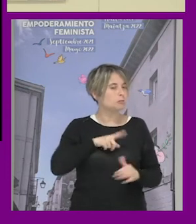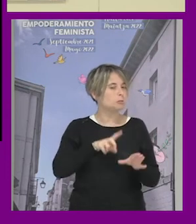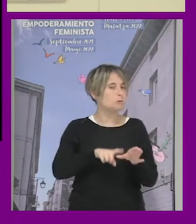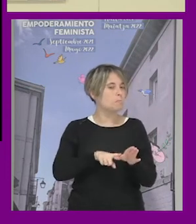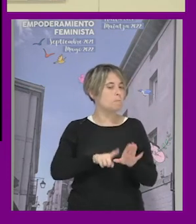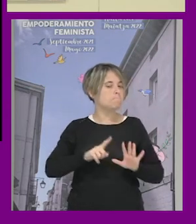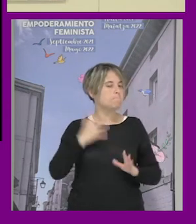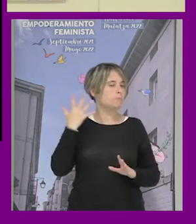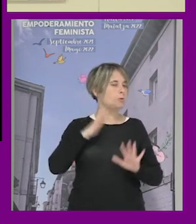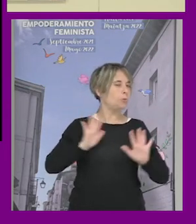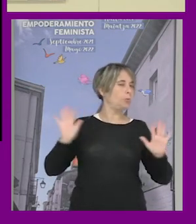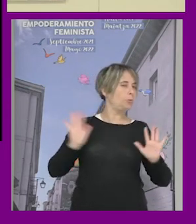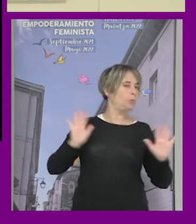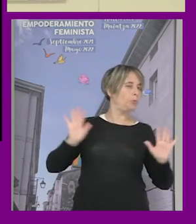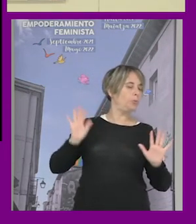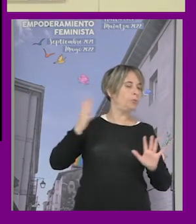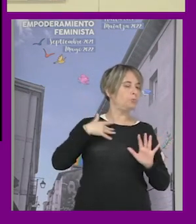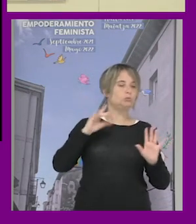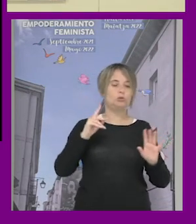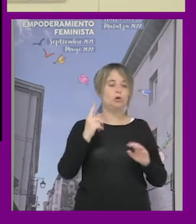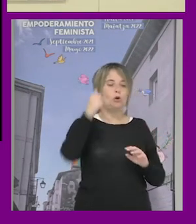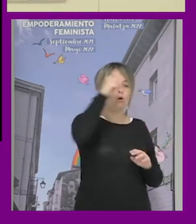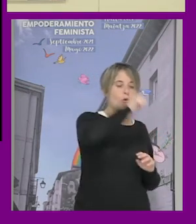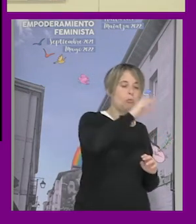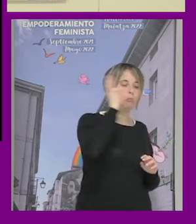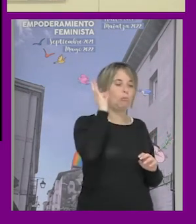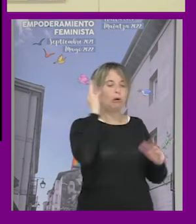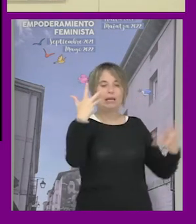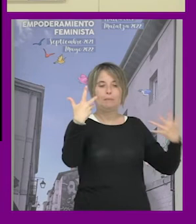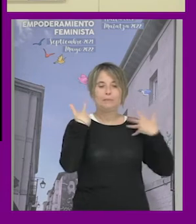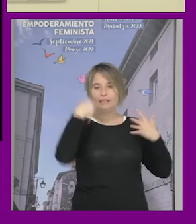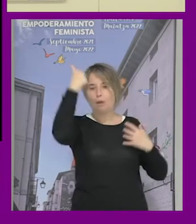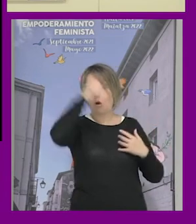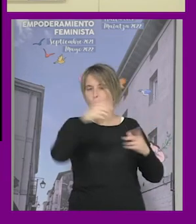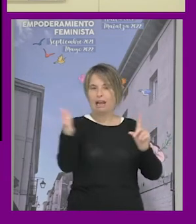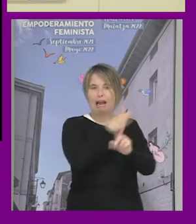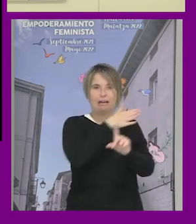a salir del binomio mujer víctima hombre agresor